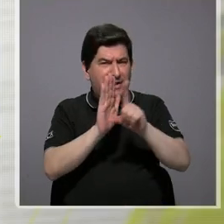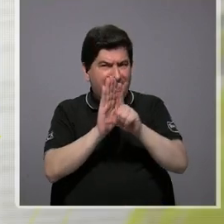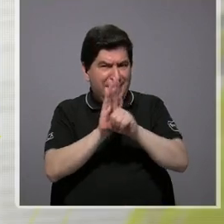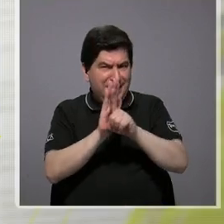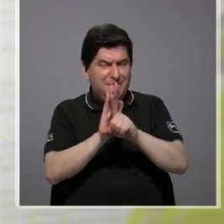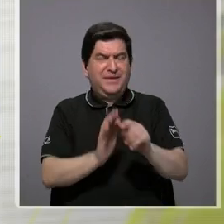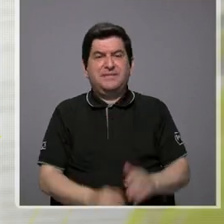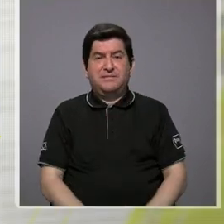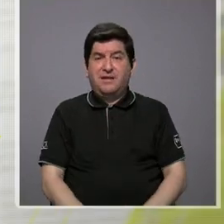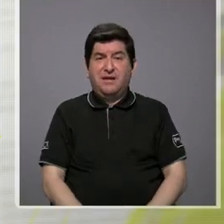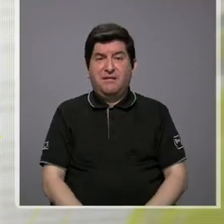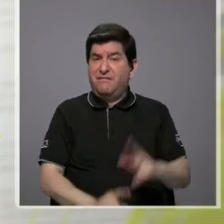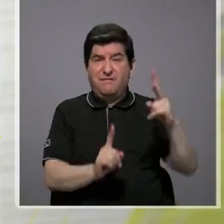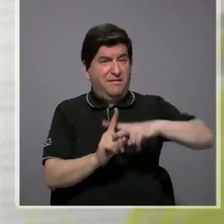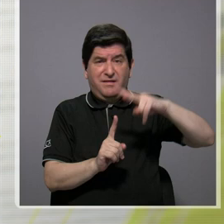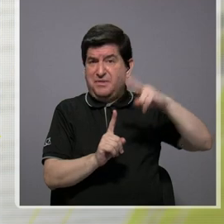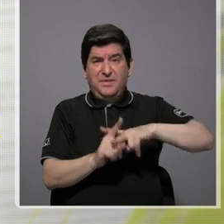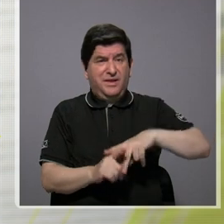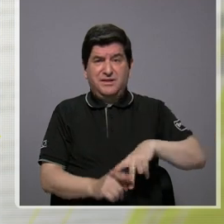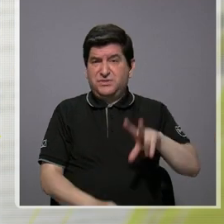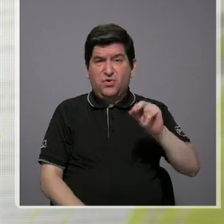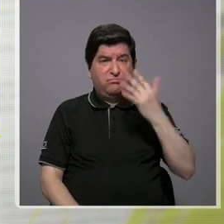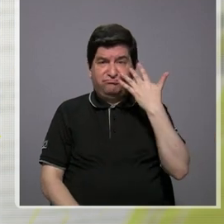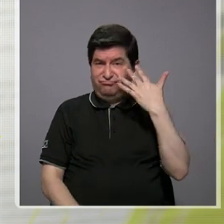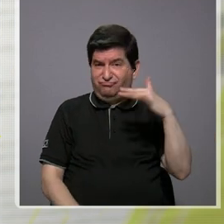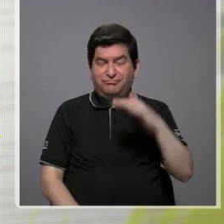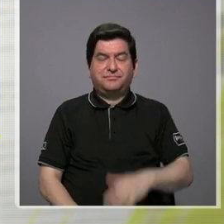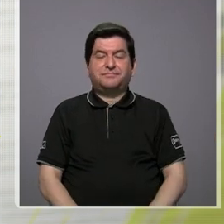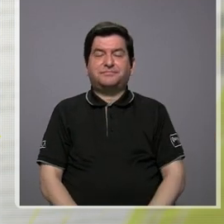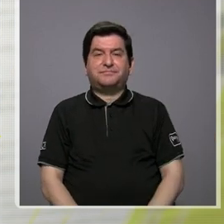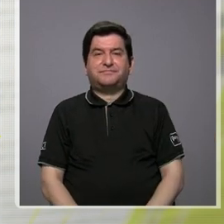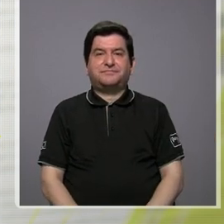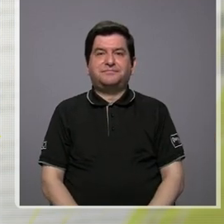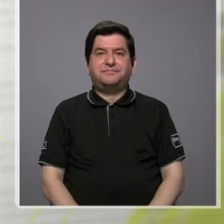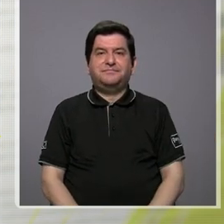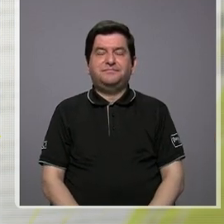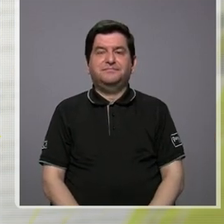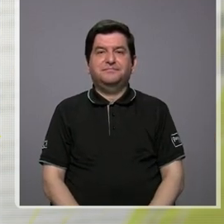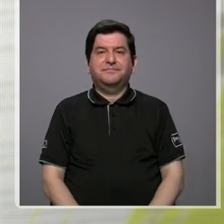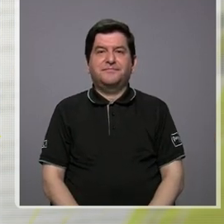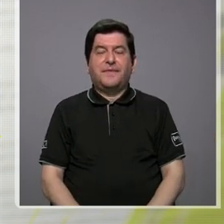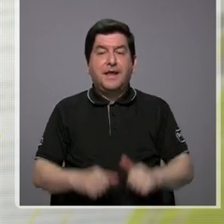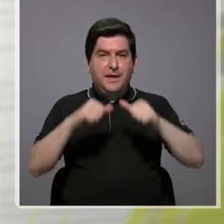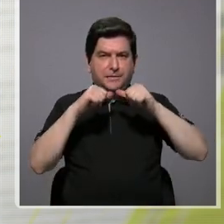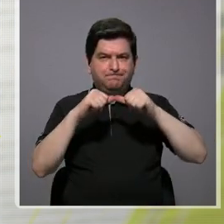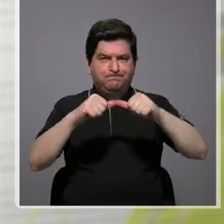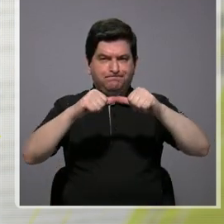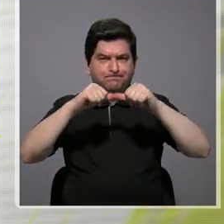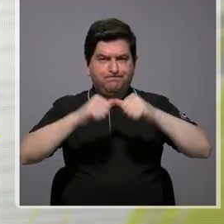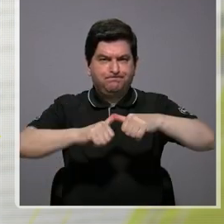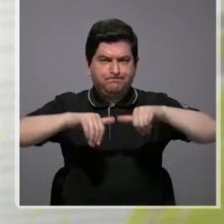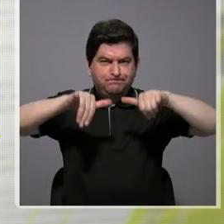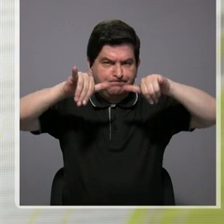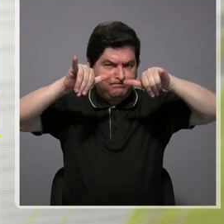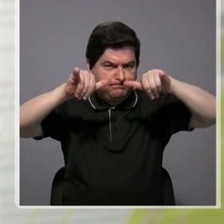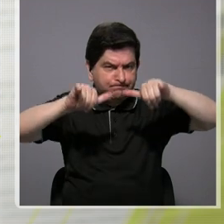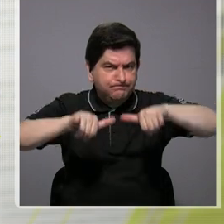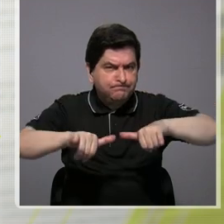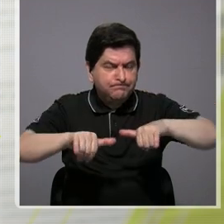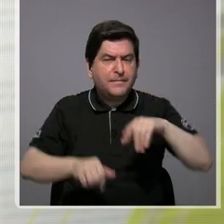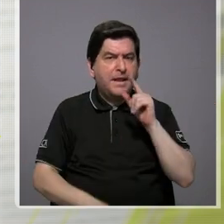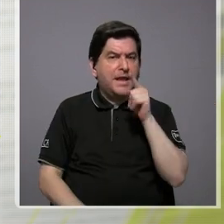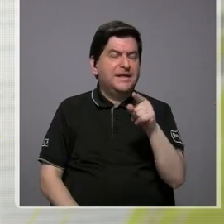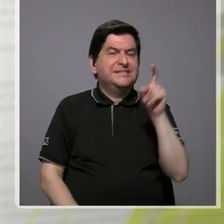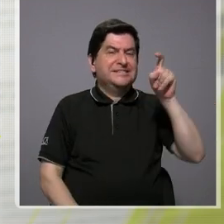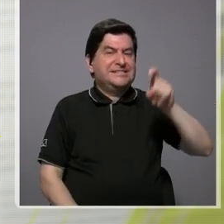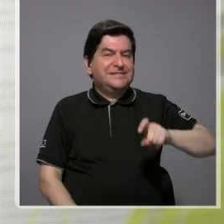operativamente a veces no parece. Y entonces, aún sigue prevaleciendo esa